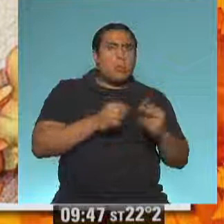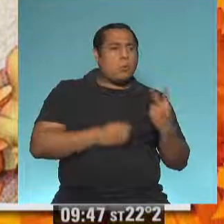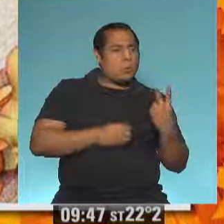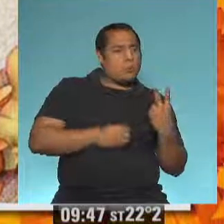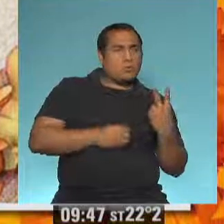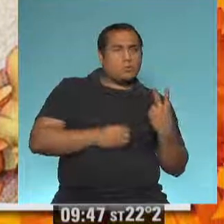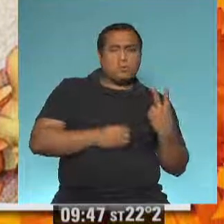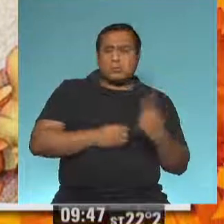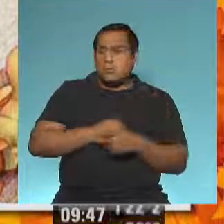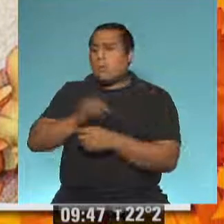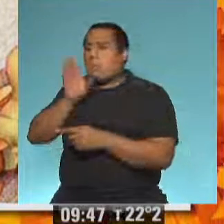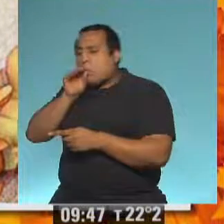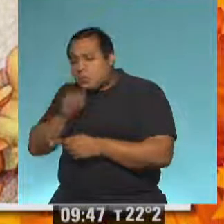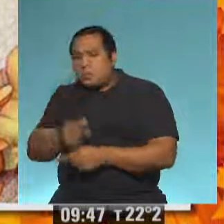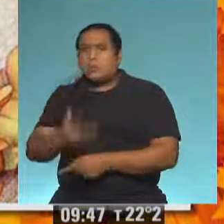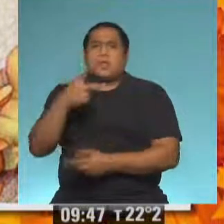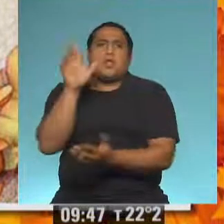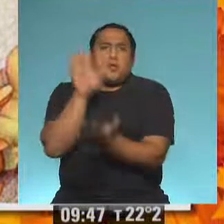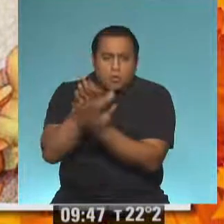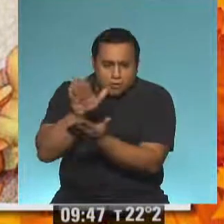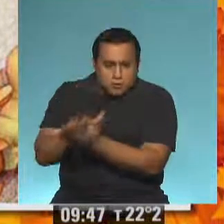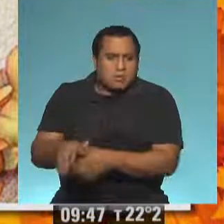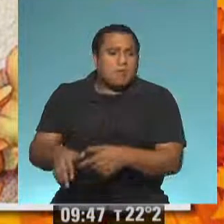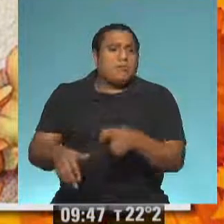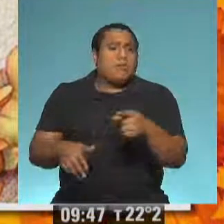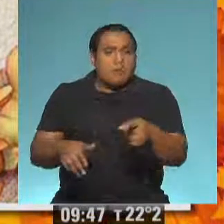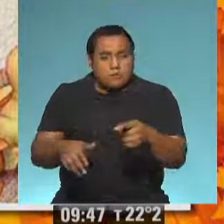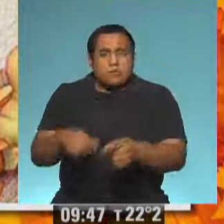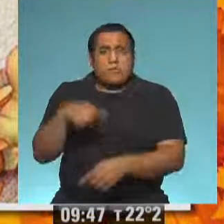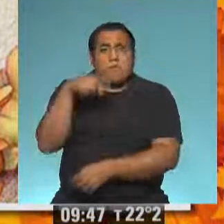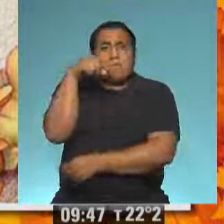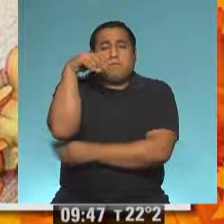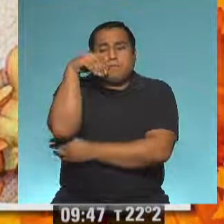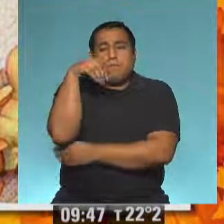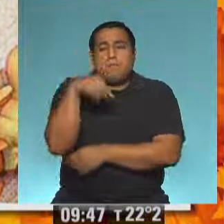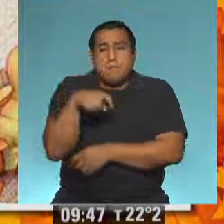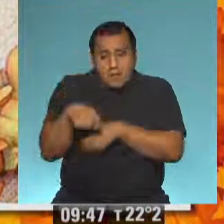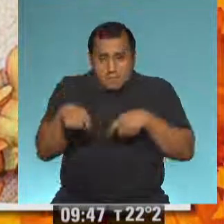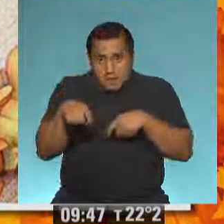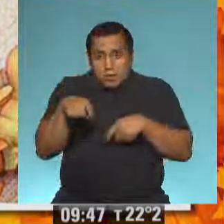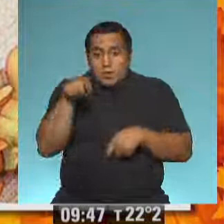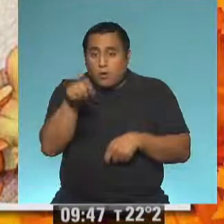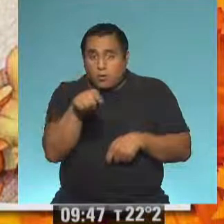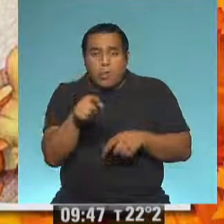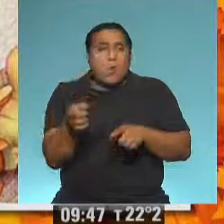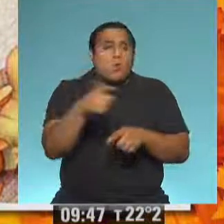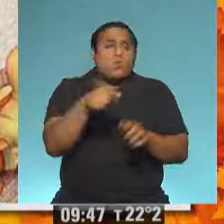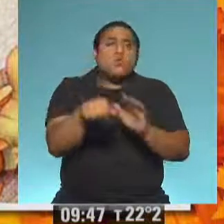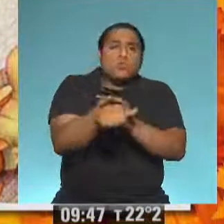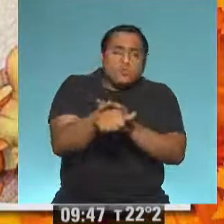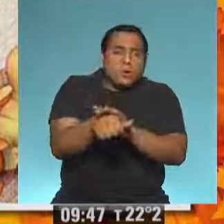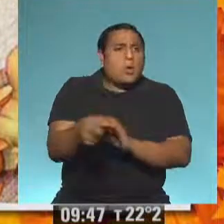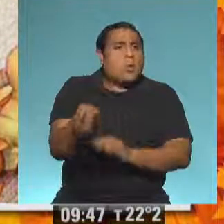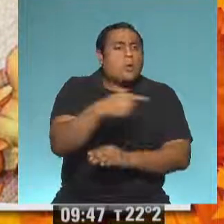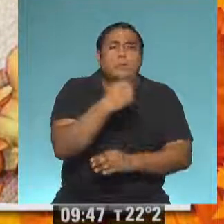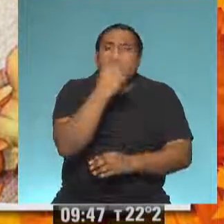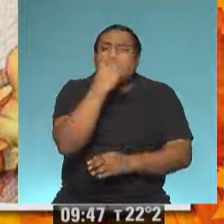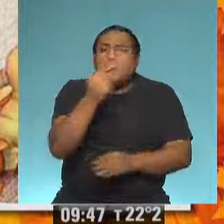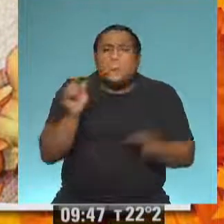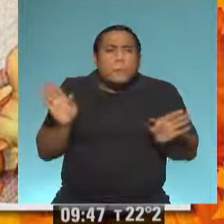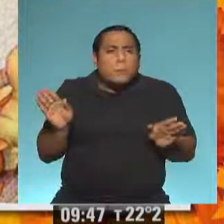un patito, tres cocodrilos, dos flamencos, una tortuga y un colibrí que alimentar.